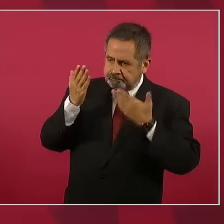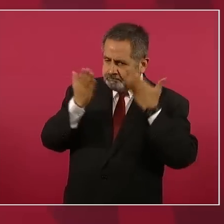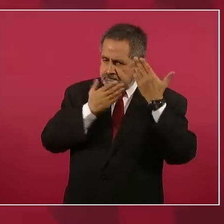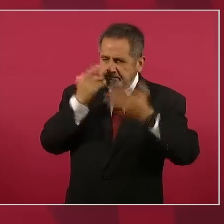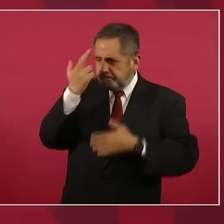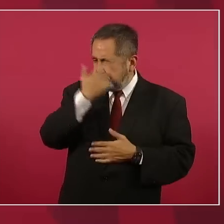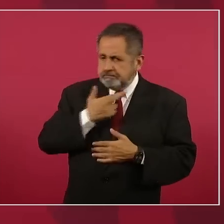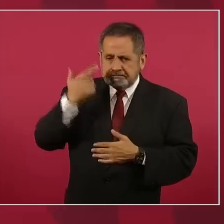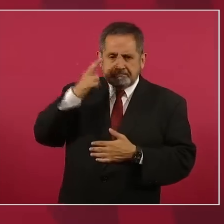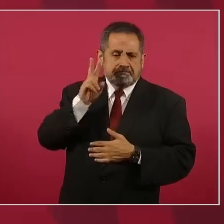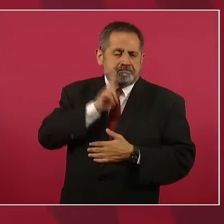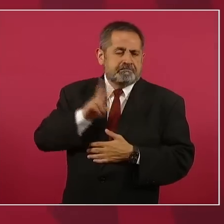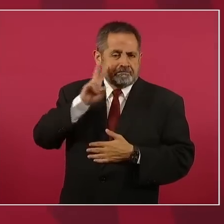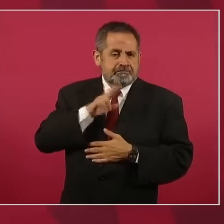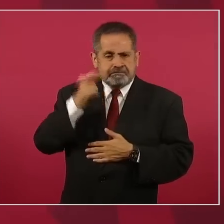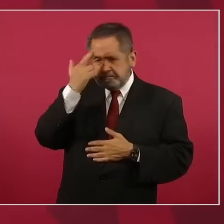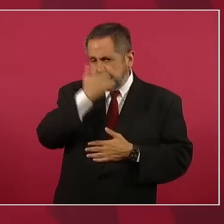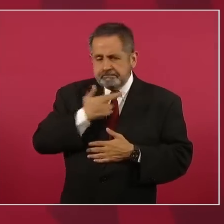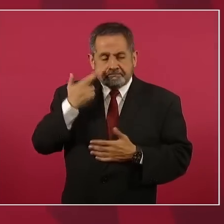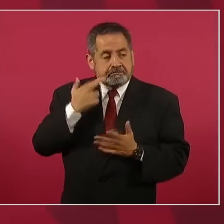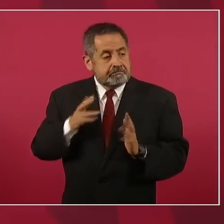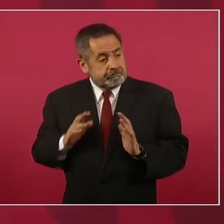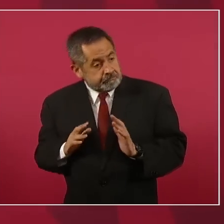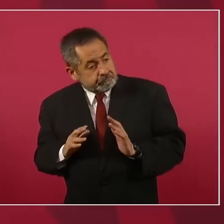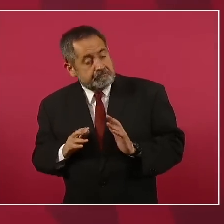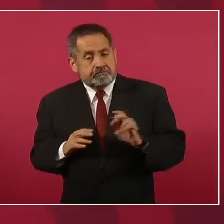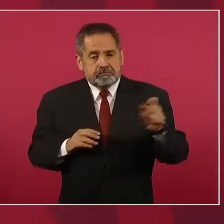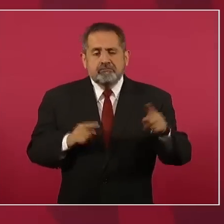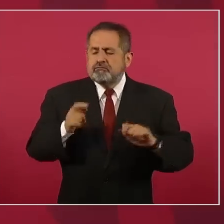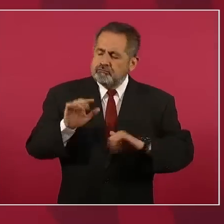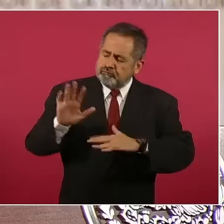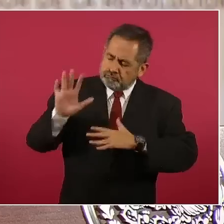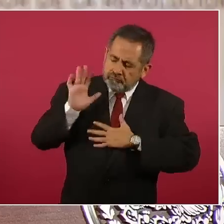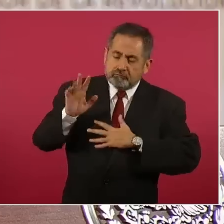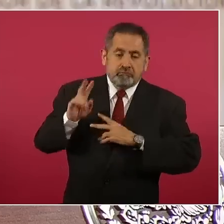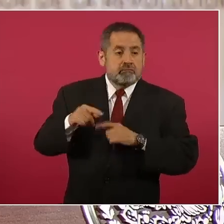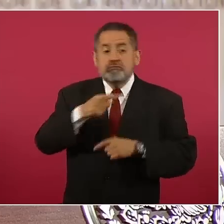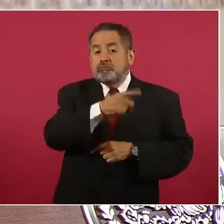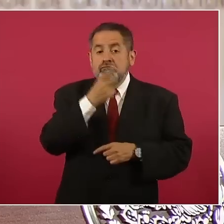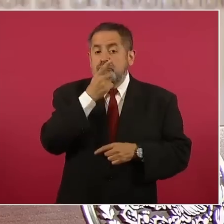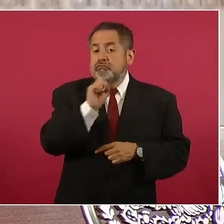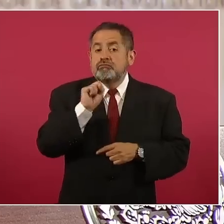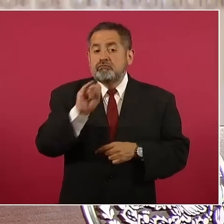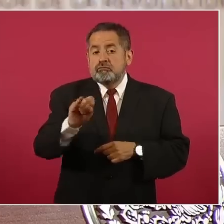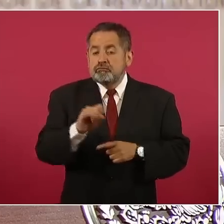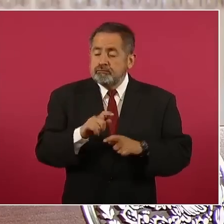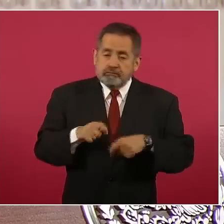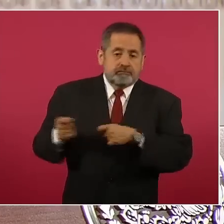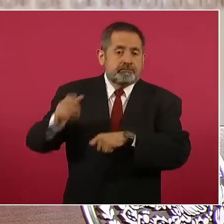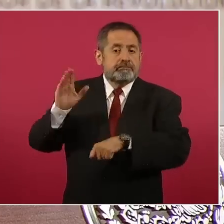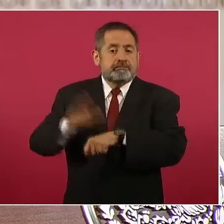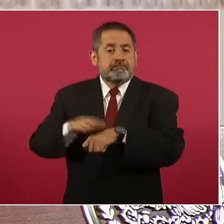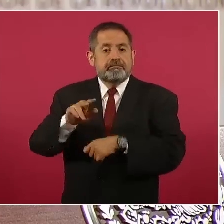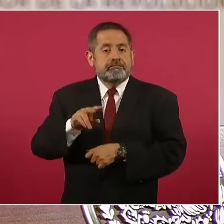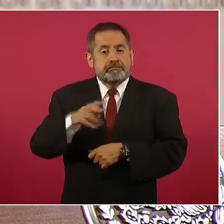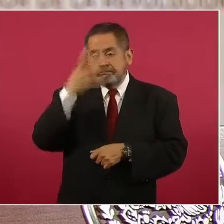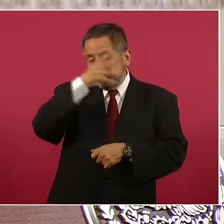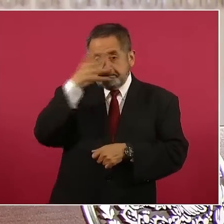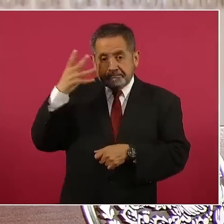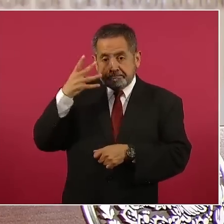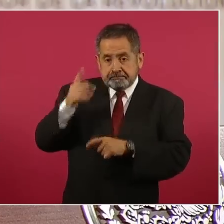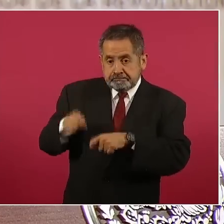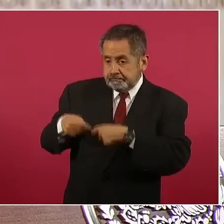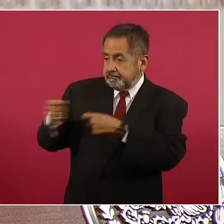sí hay el compromiso de aumentar el número de visas